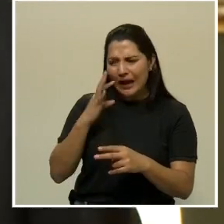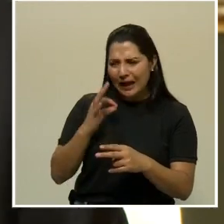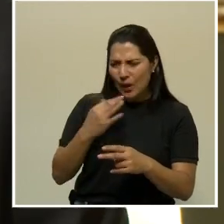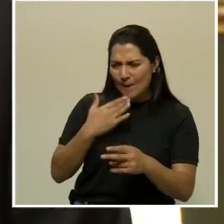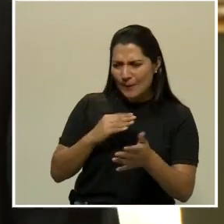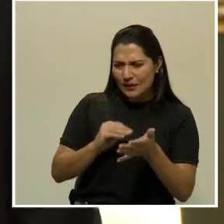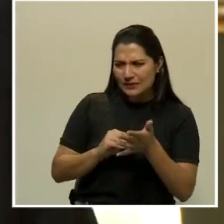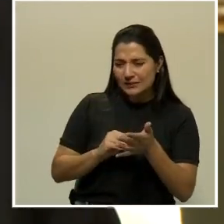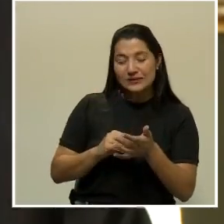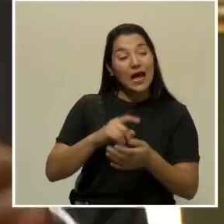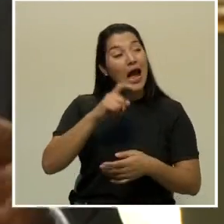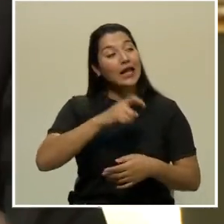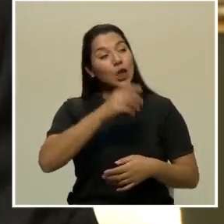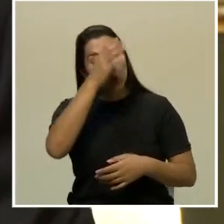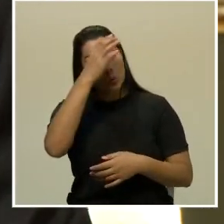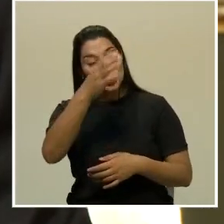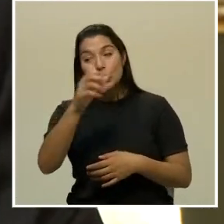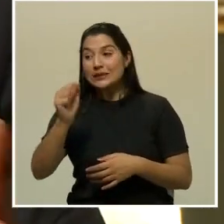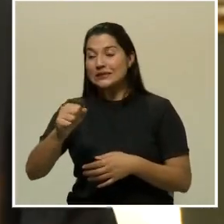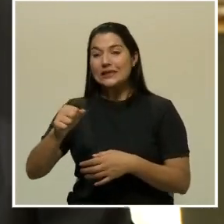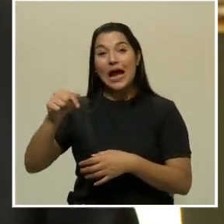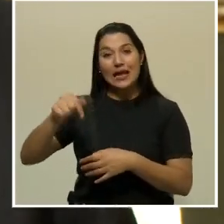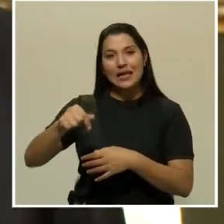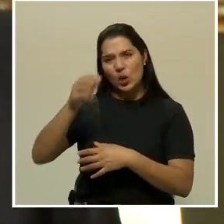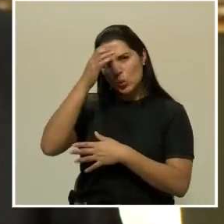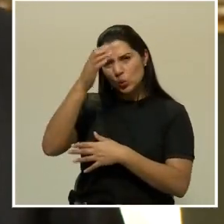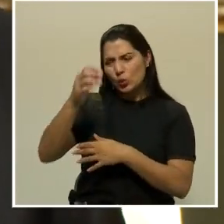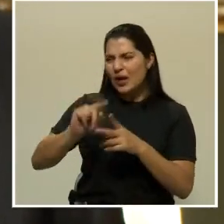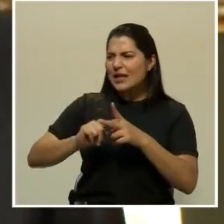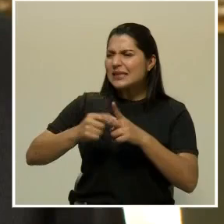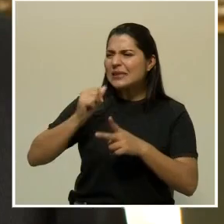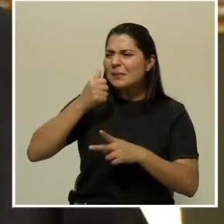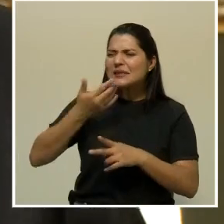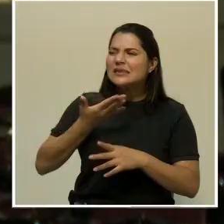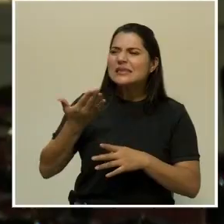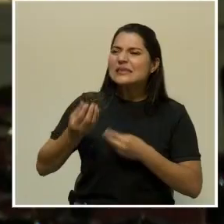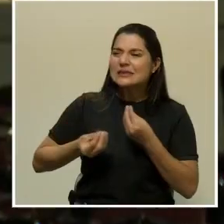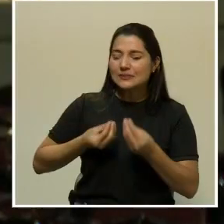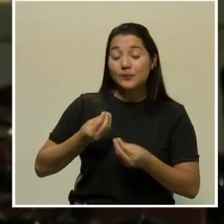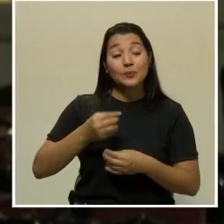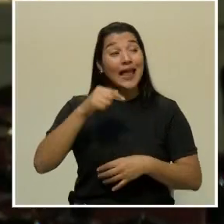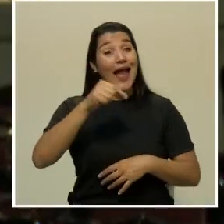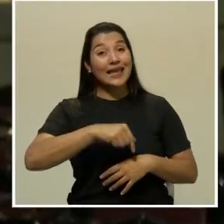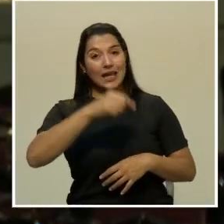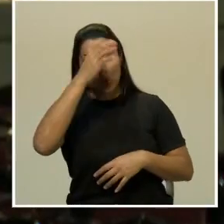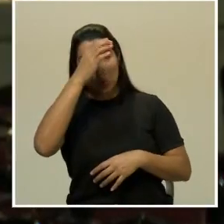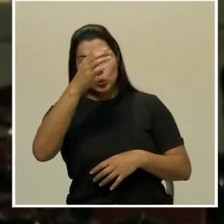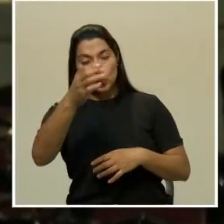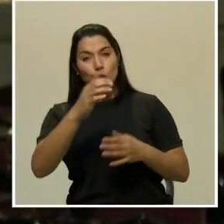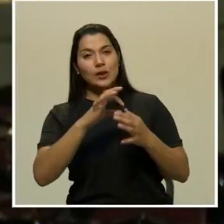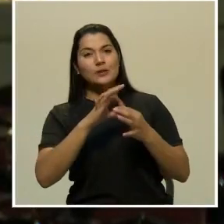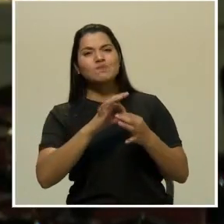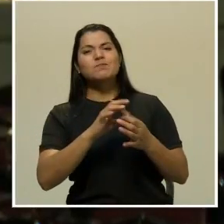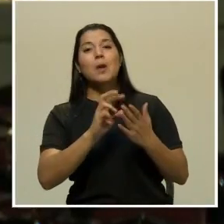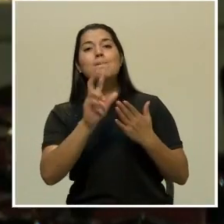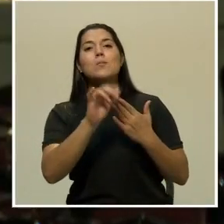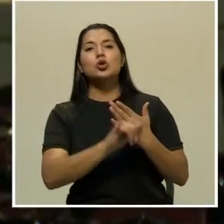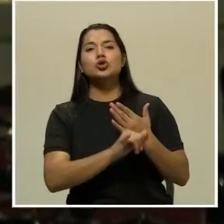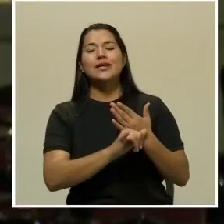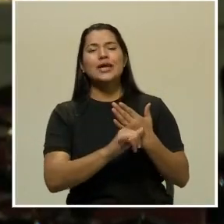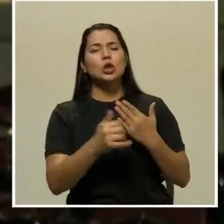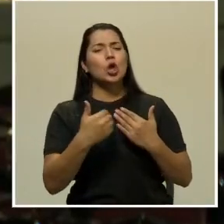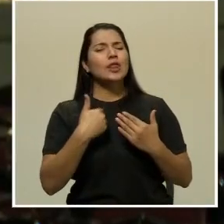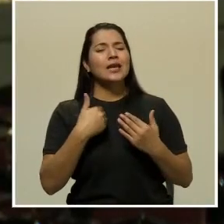Aquí Cultura. Inicia mañana, ¿de qué se trata? Bueno, Aquí Cultura es un proyecto de mucha